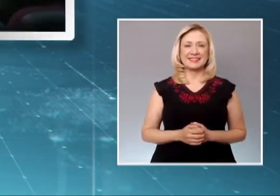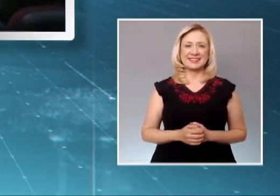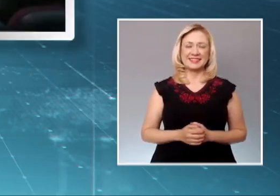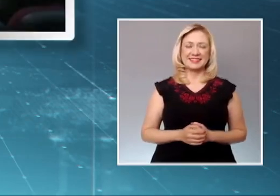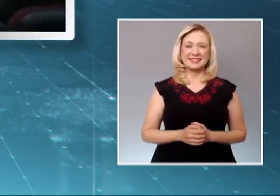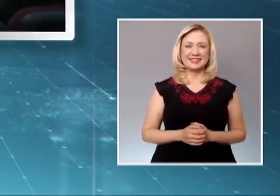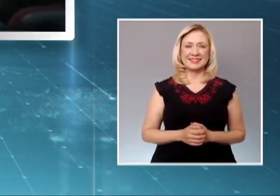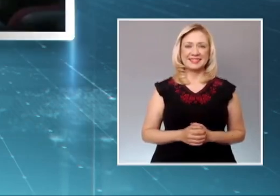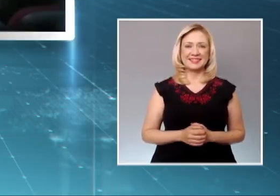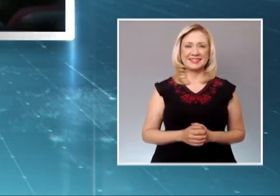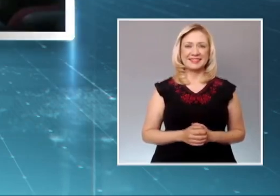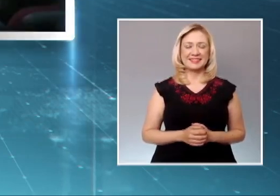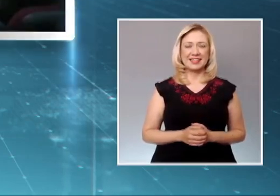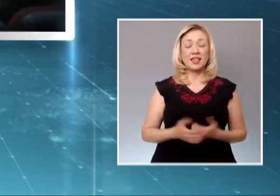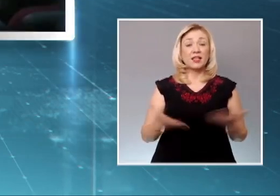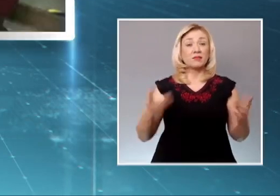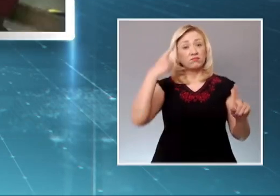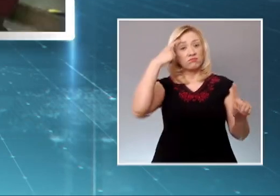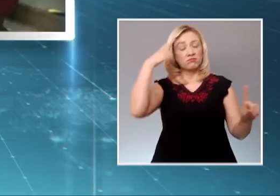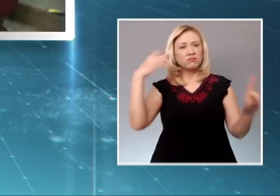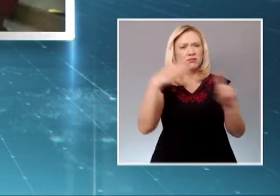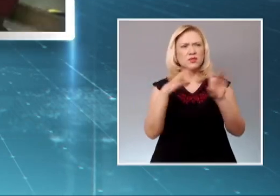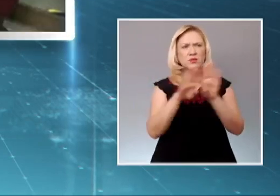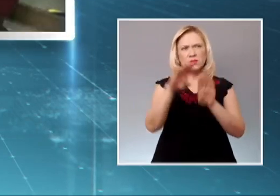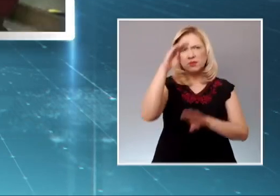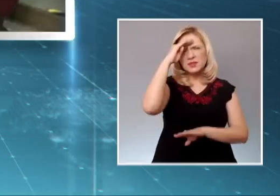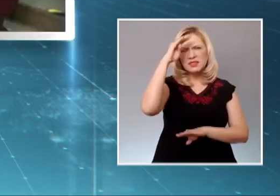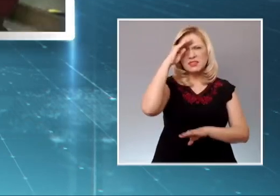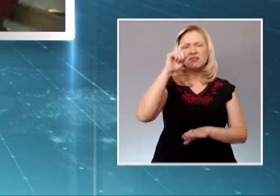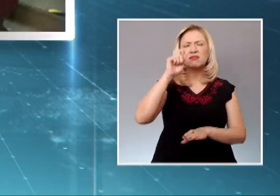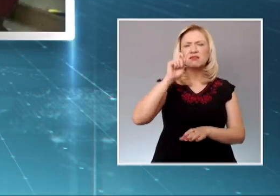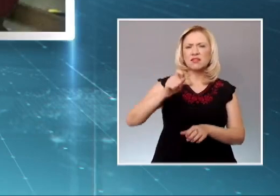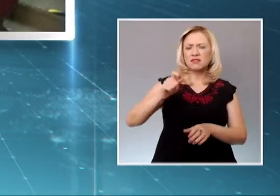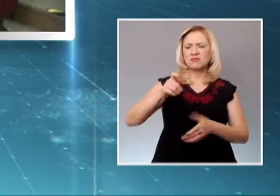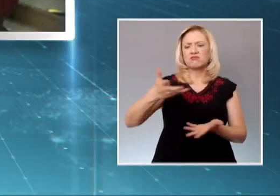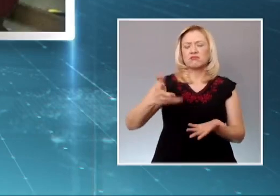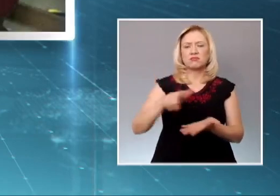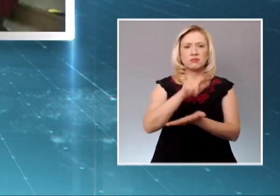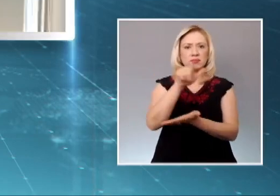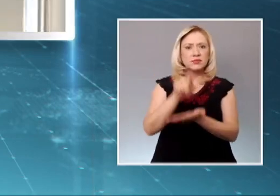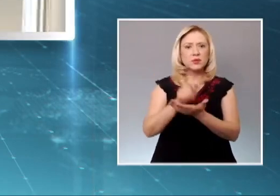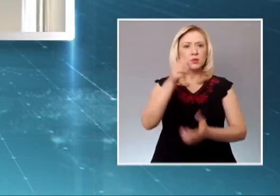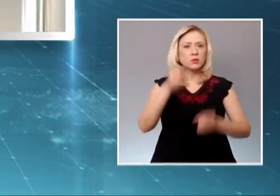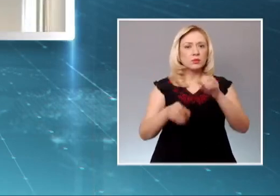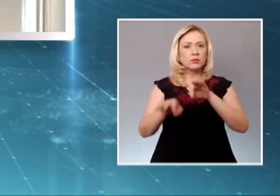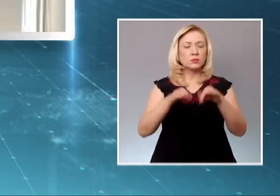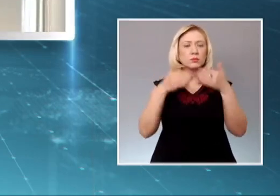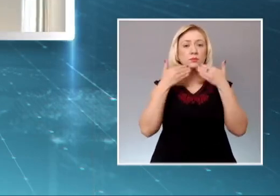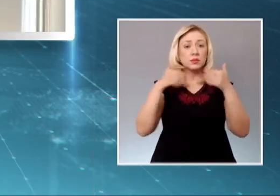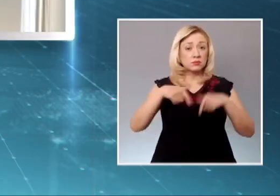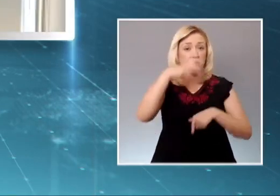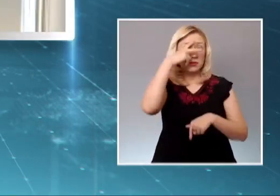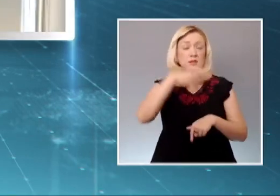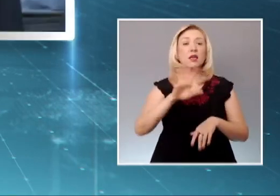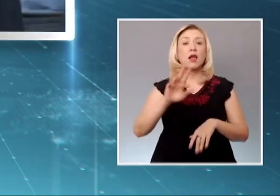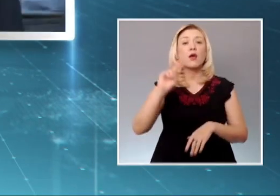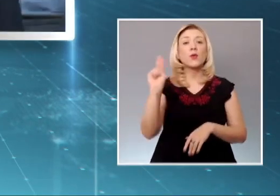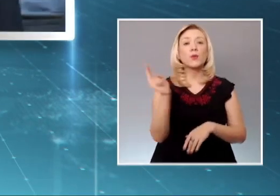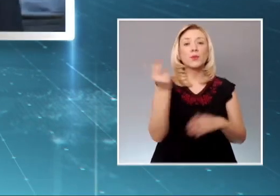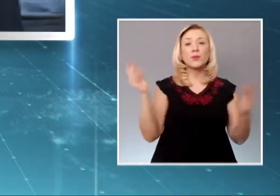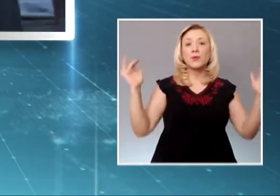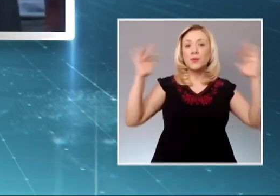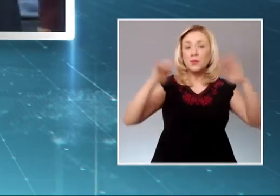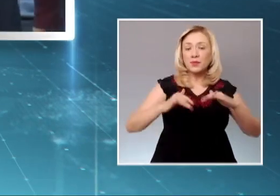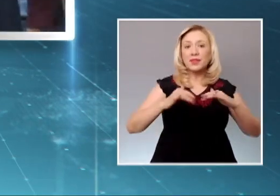Con el fin de reflexionar sobre la justicia en México, está en marcha el Encuentro Universitario y Feria del Libro Jurídico del